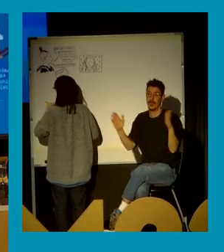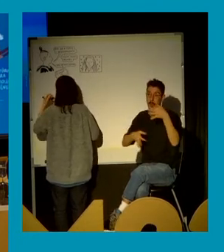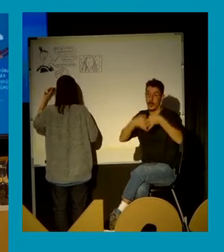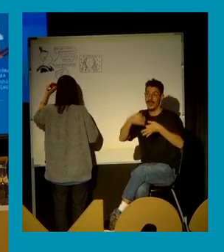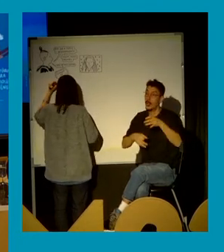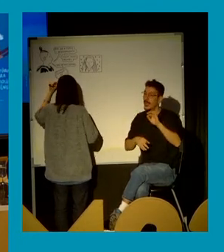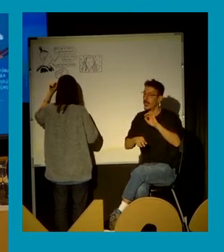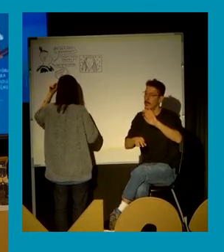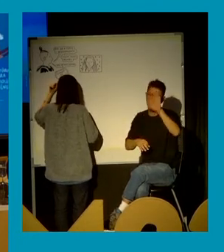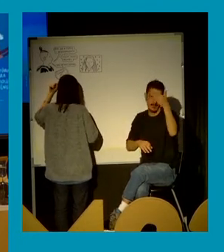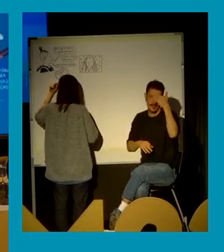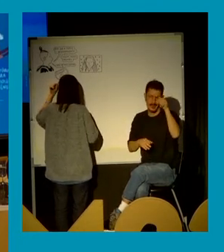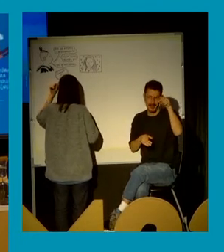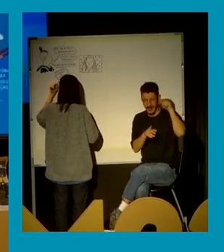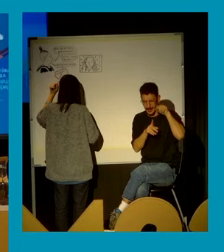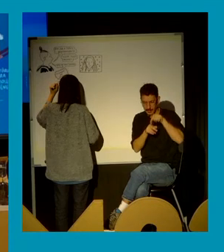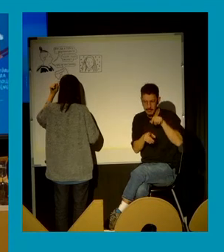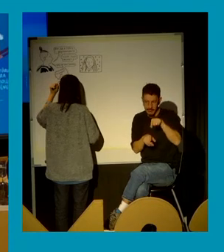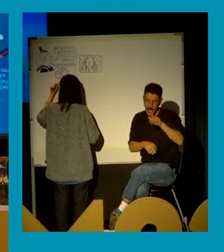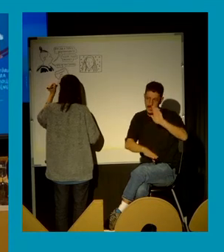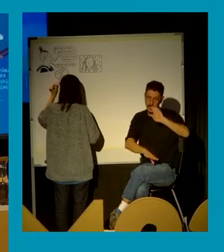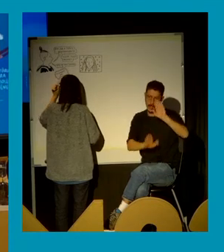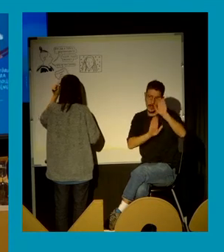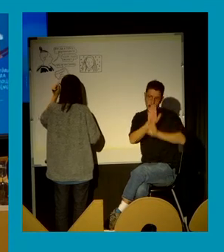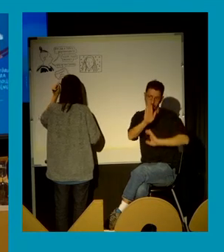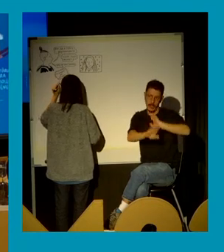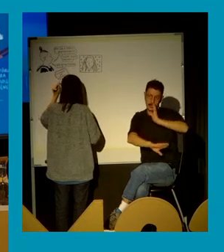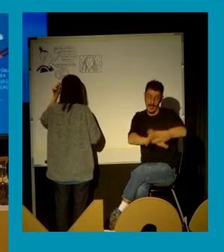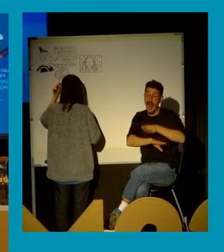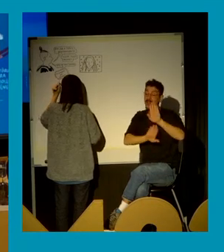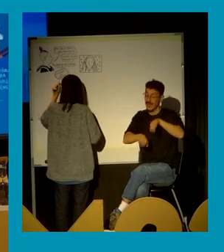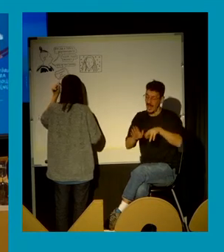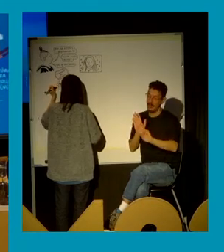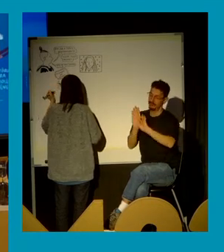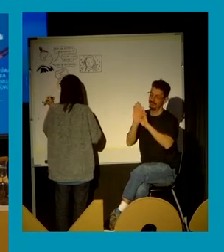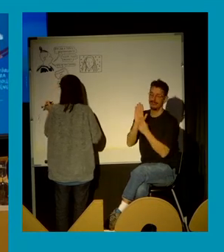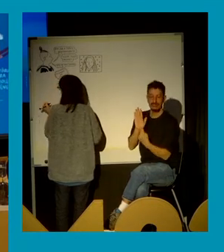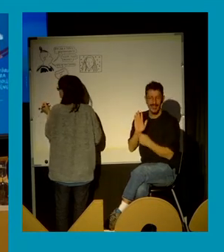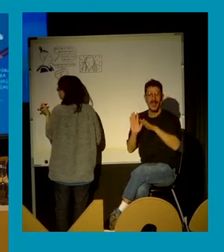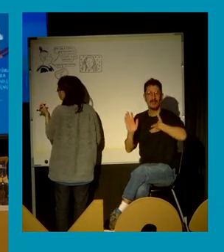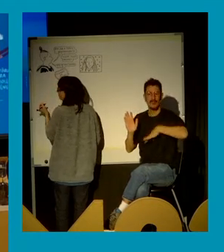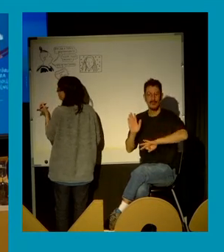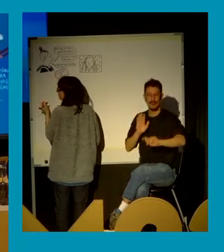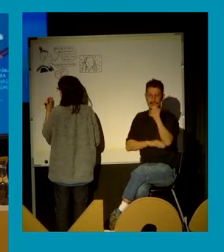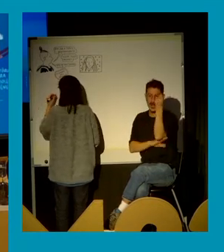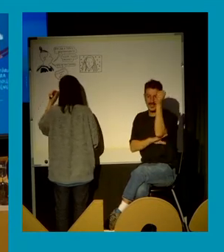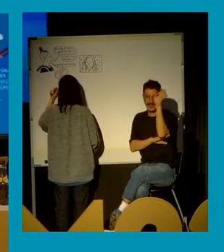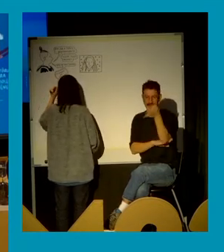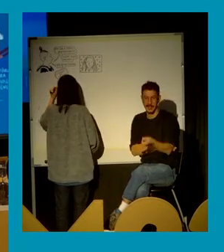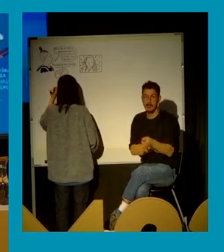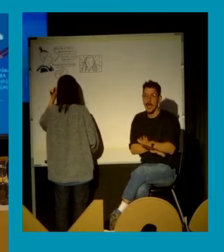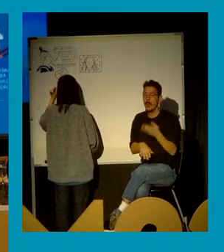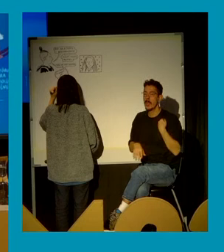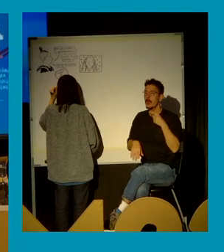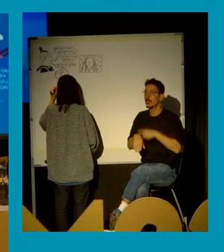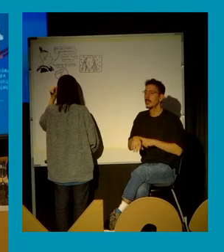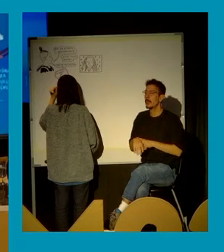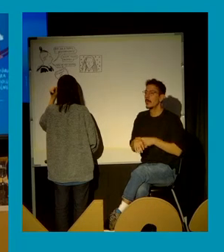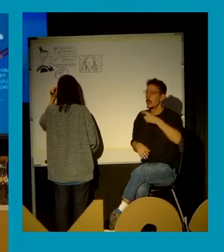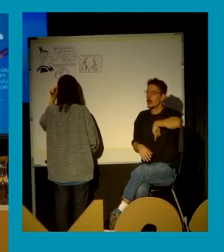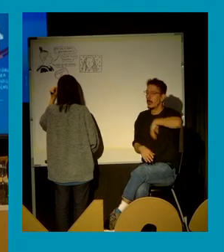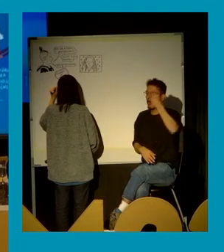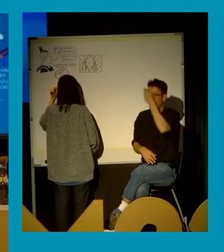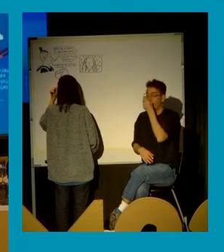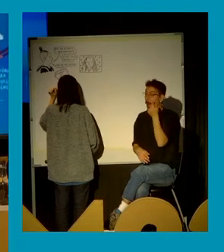Hemos logrado esa transformación, pero, por otro lado, a mí me queda pendiente si en su aplicación se va a